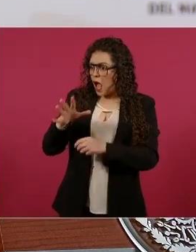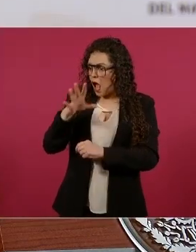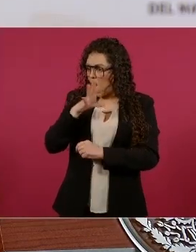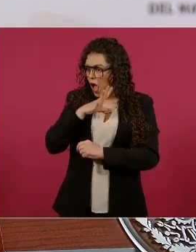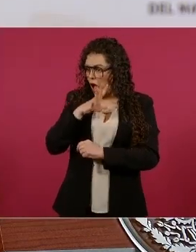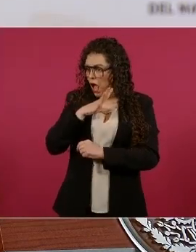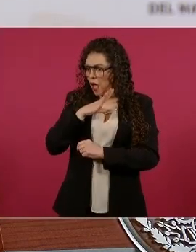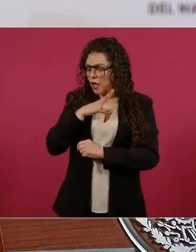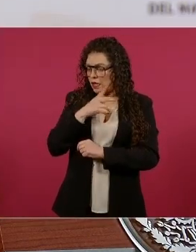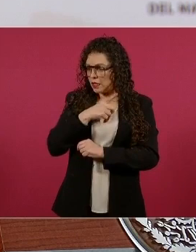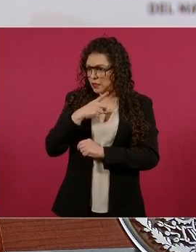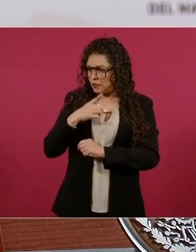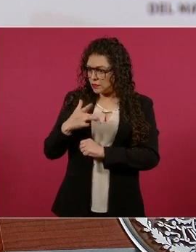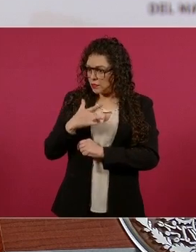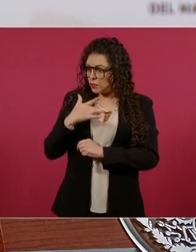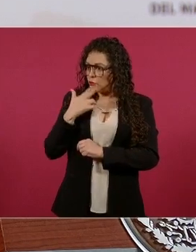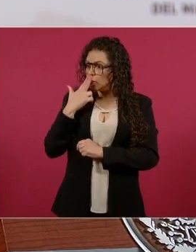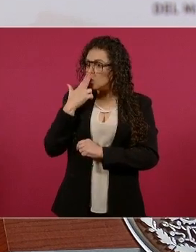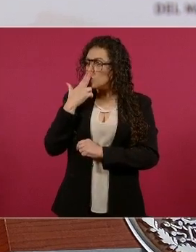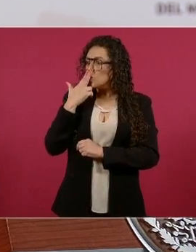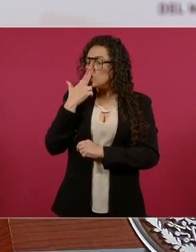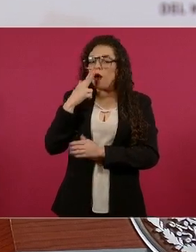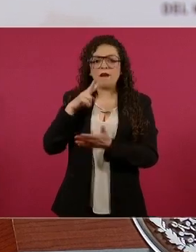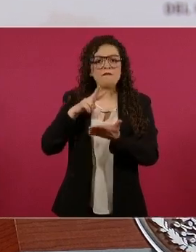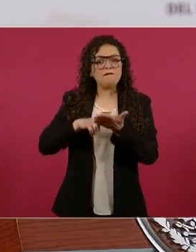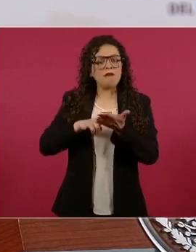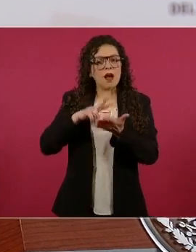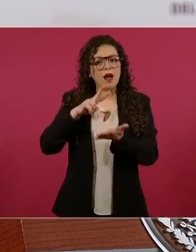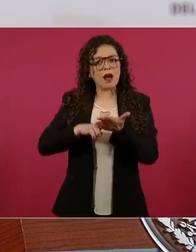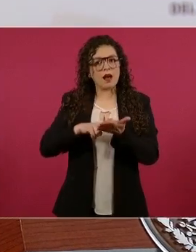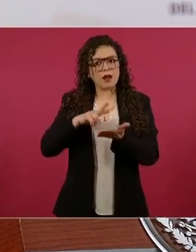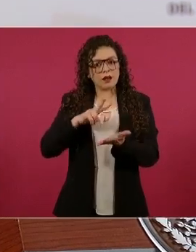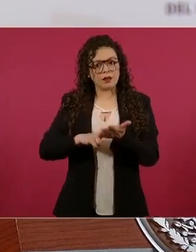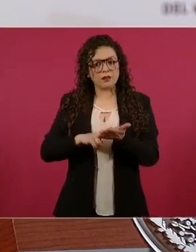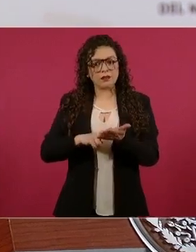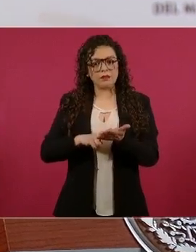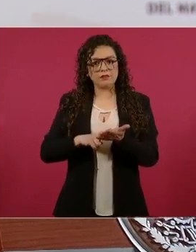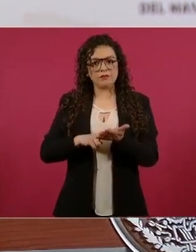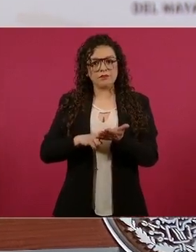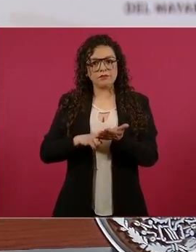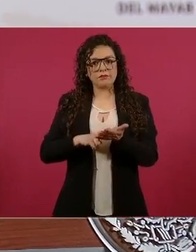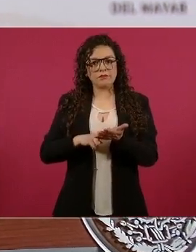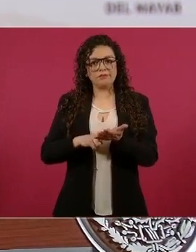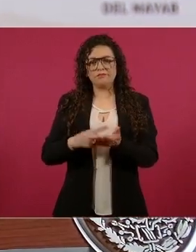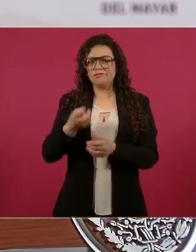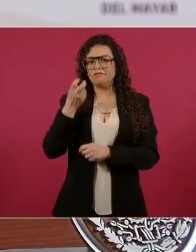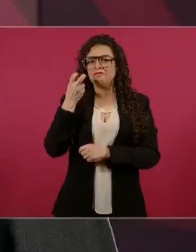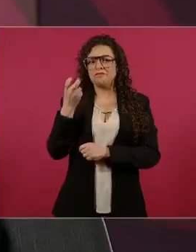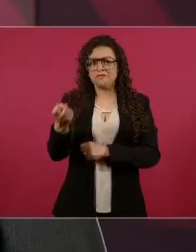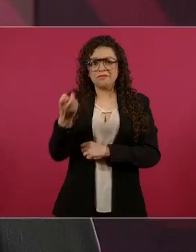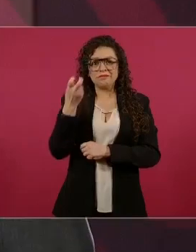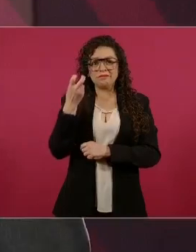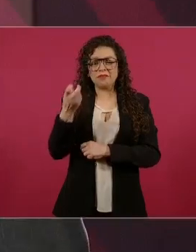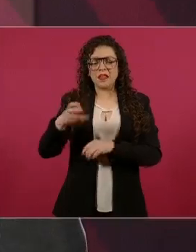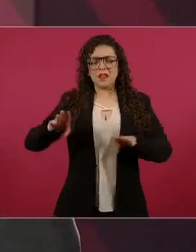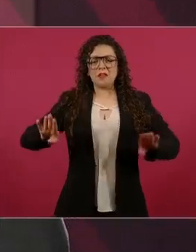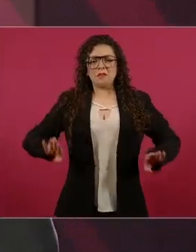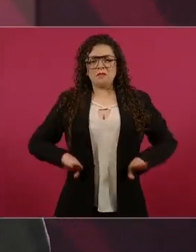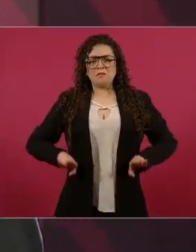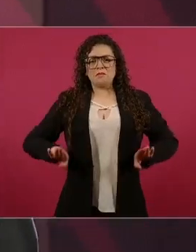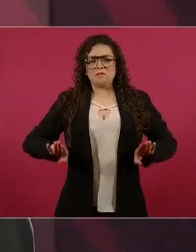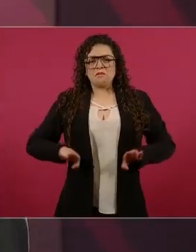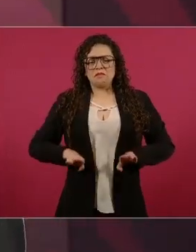Esa es otra manía que nos dejaron los neoliberales, nada más